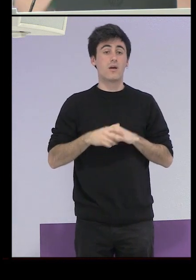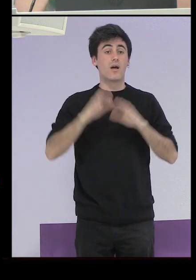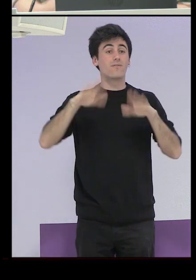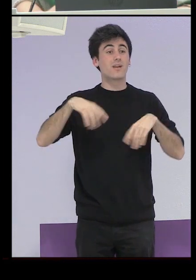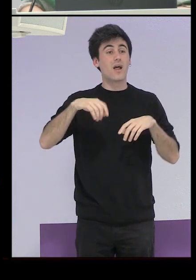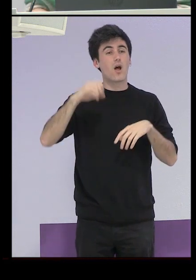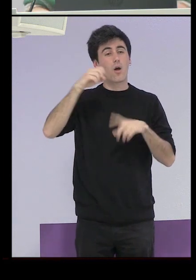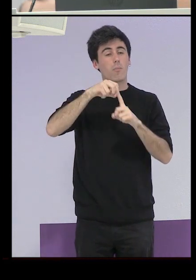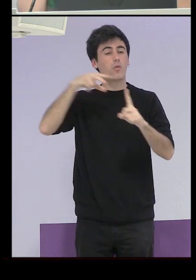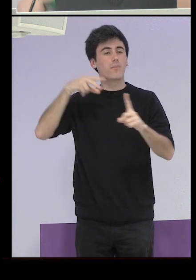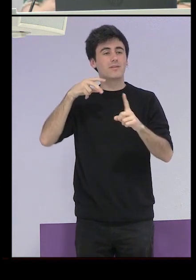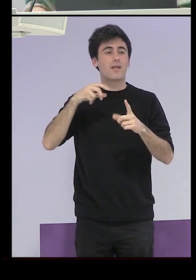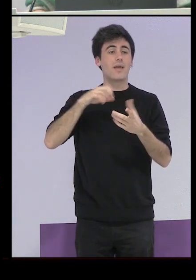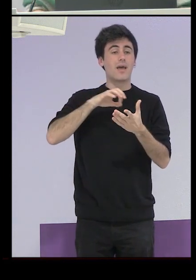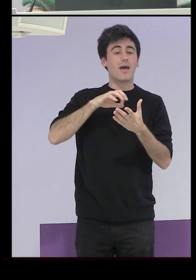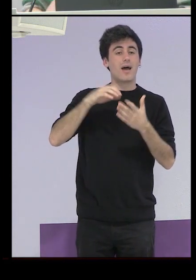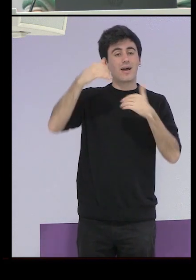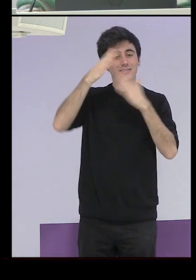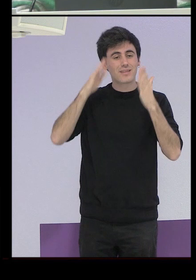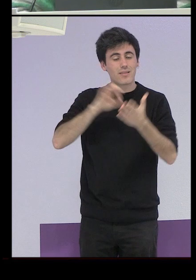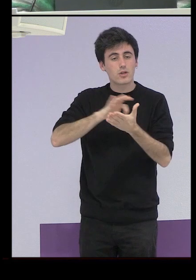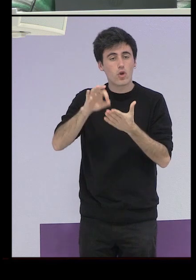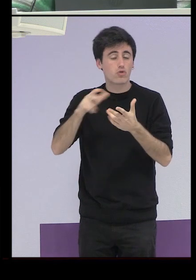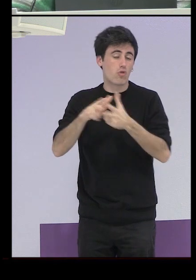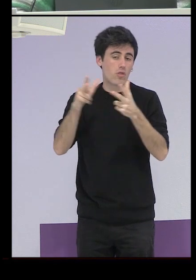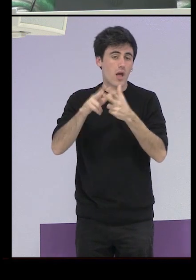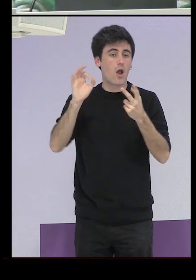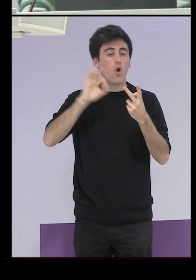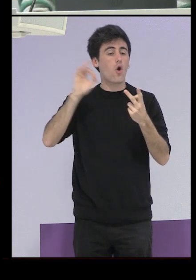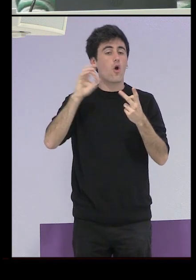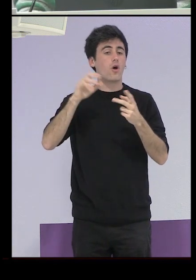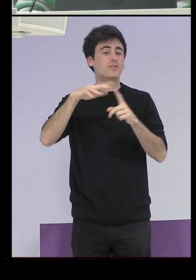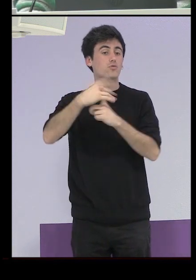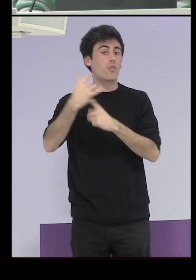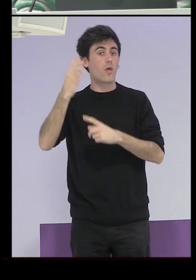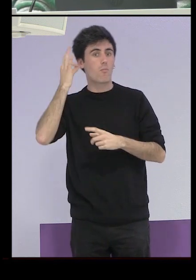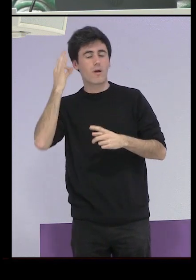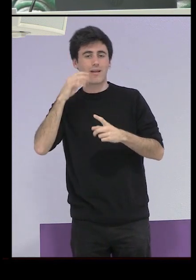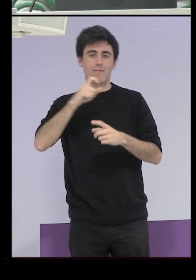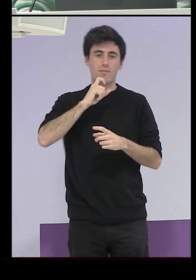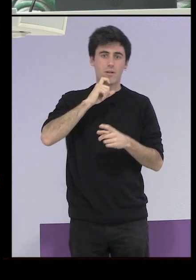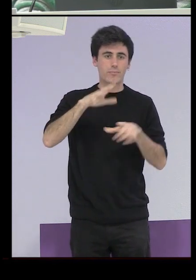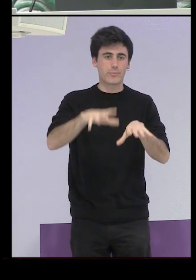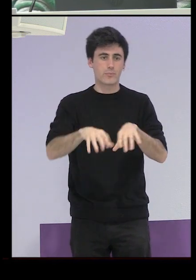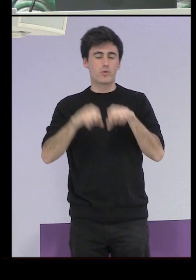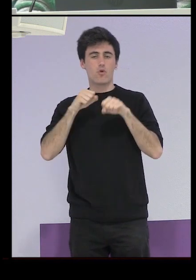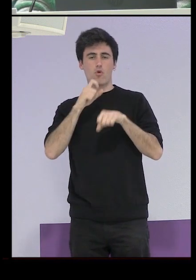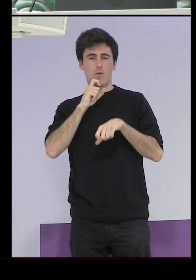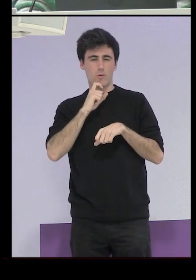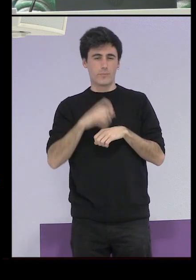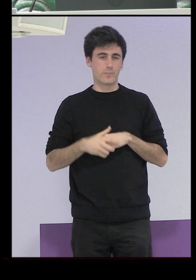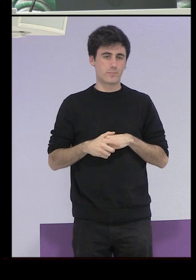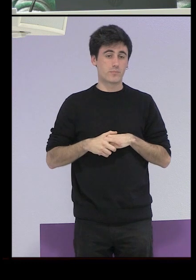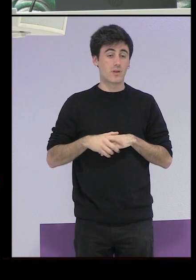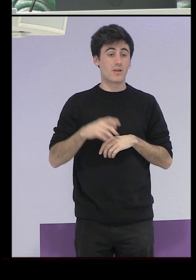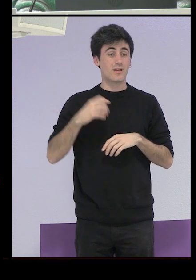social, la sexualidad de las mujeres, la ayuda de las mujeres que estaban en situaciones complicadas. Me han hecho también